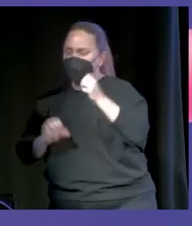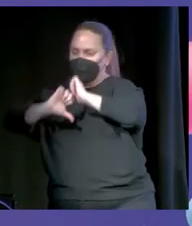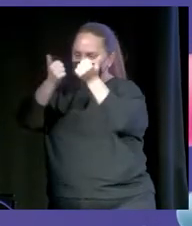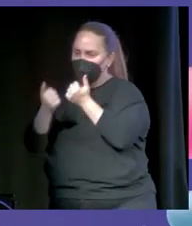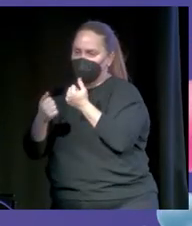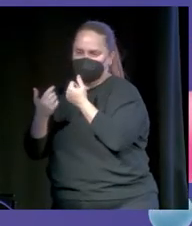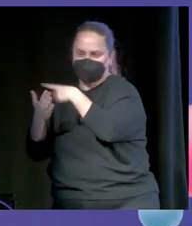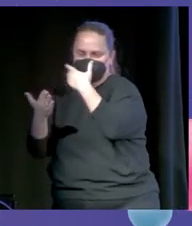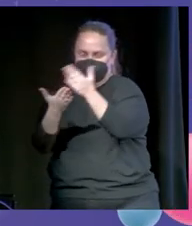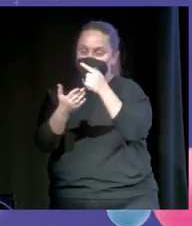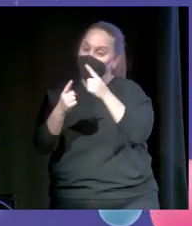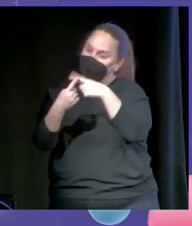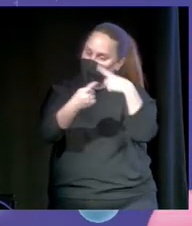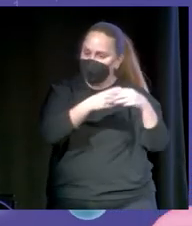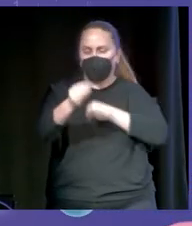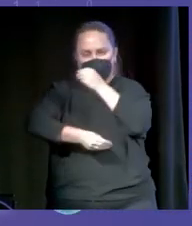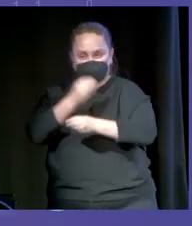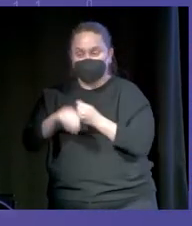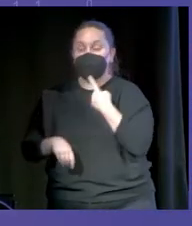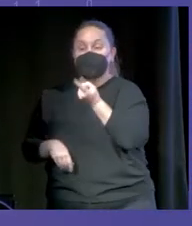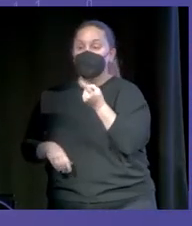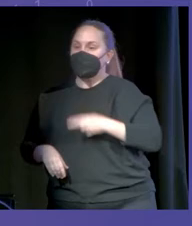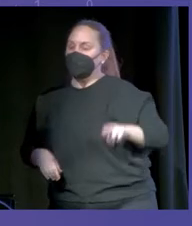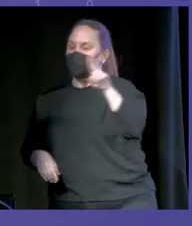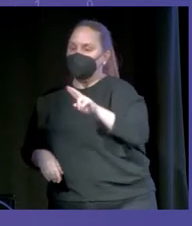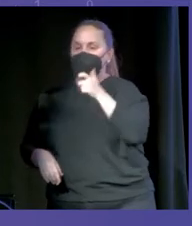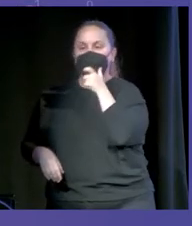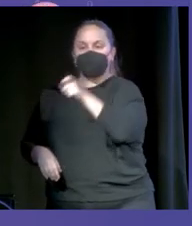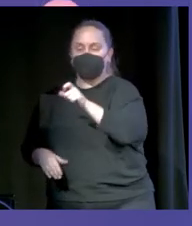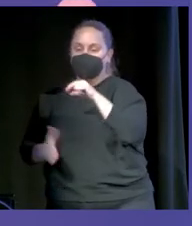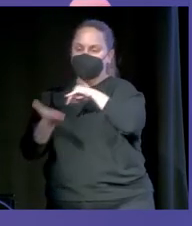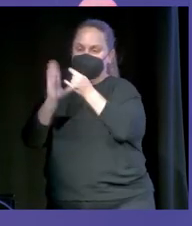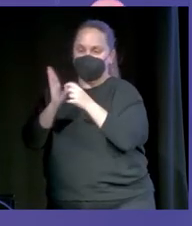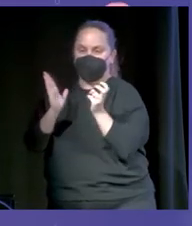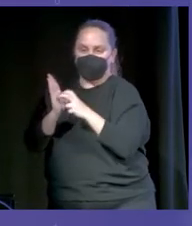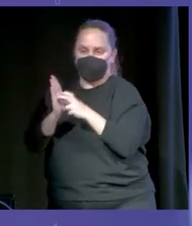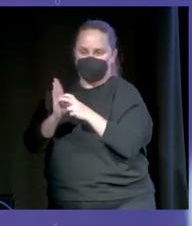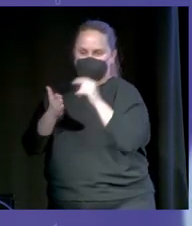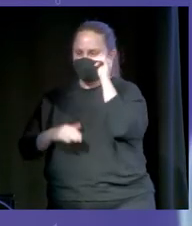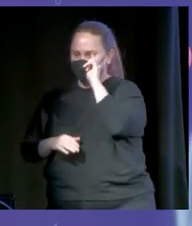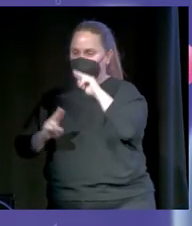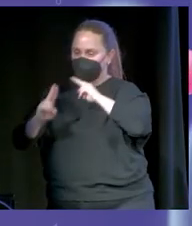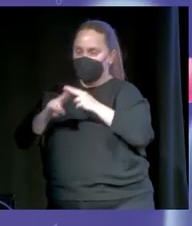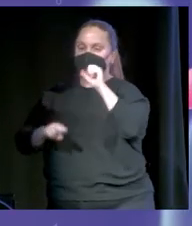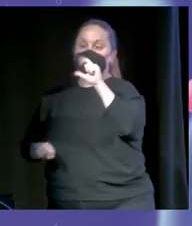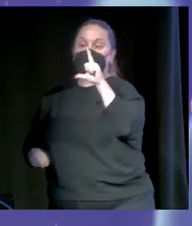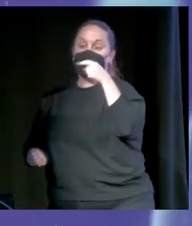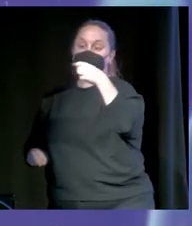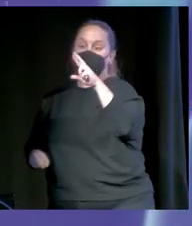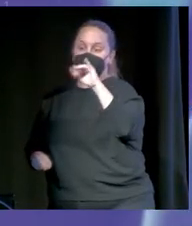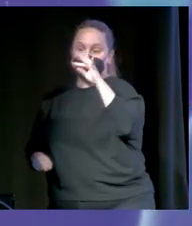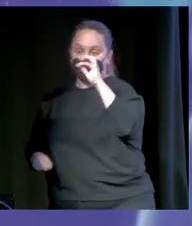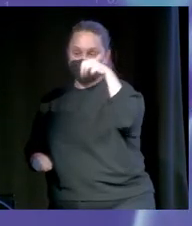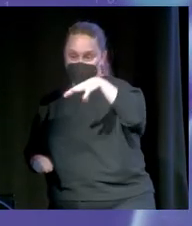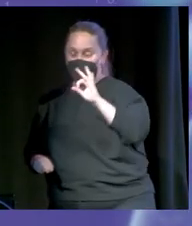algoritmo, algoritmo, algoritmo. Parece que durante mucho tiempo el secreto más guardado era la receta de la Coca-Cola.